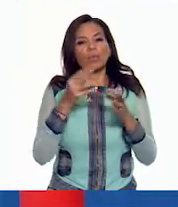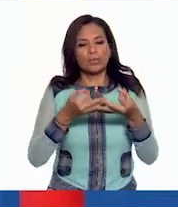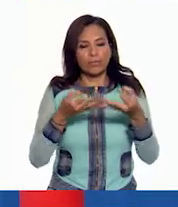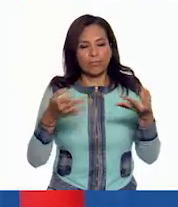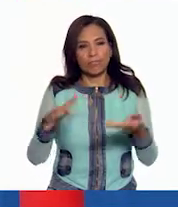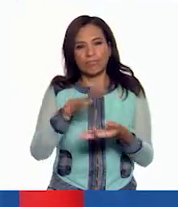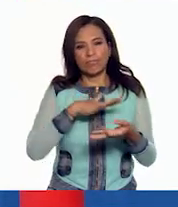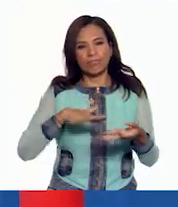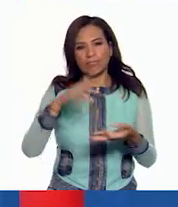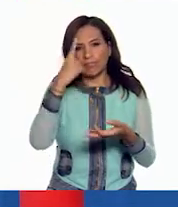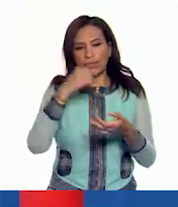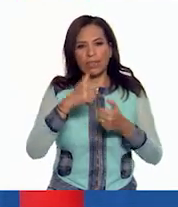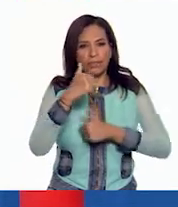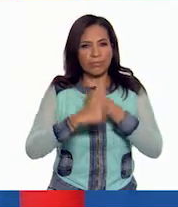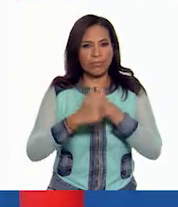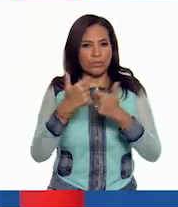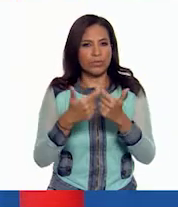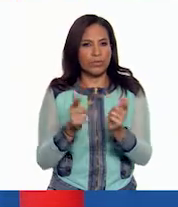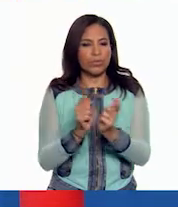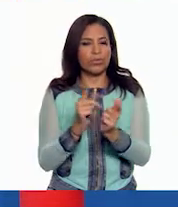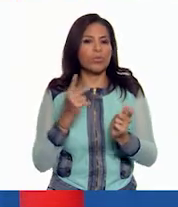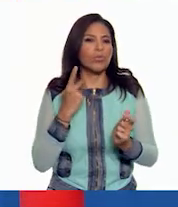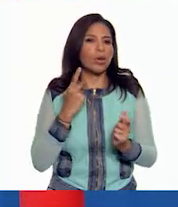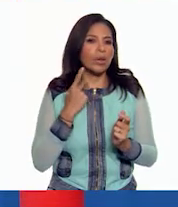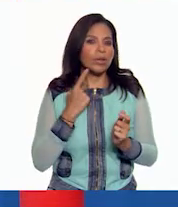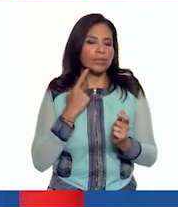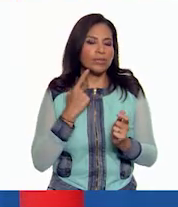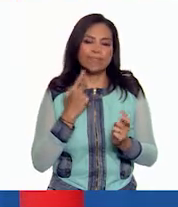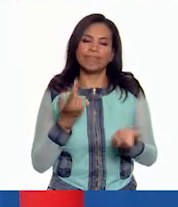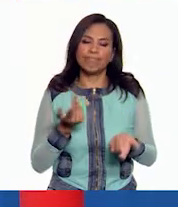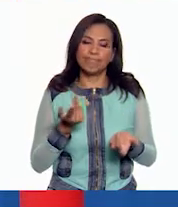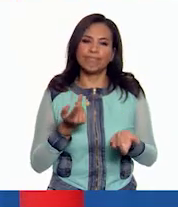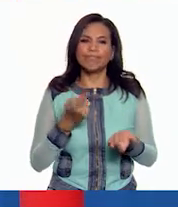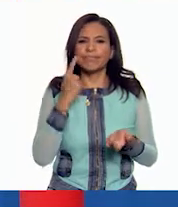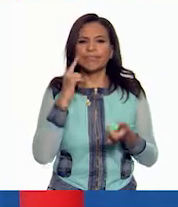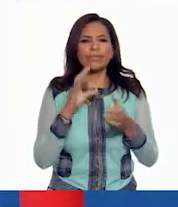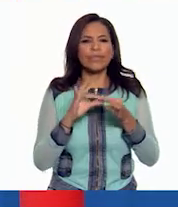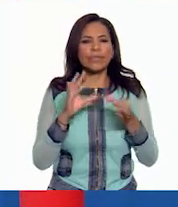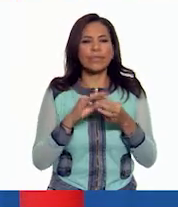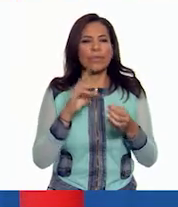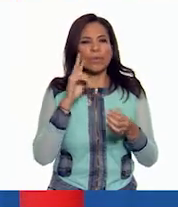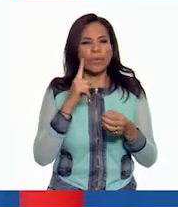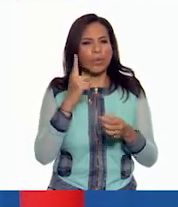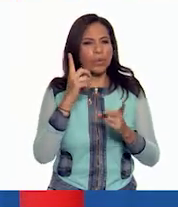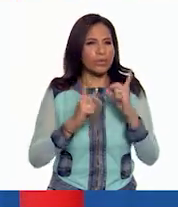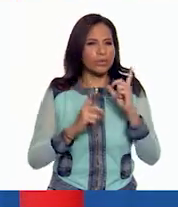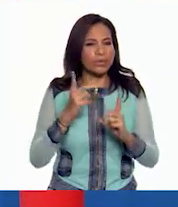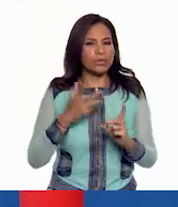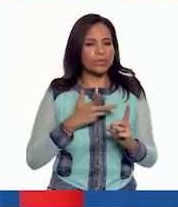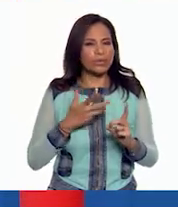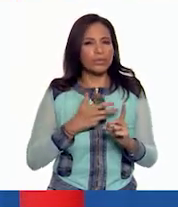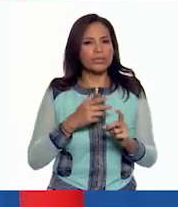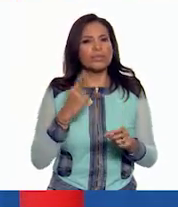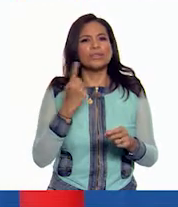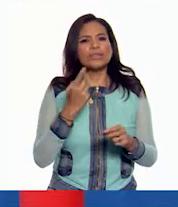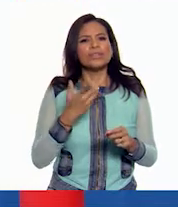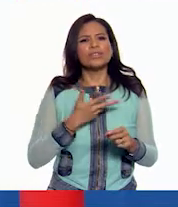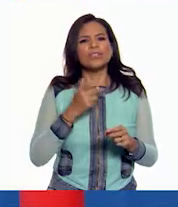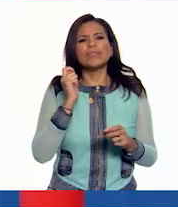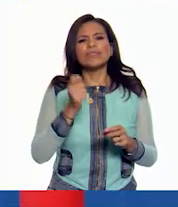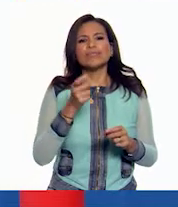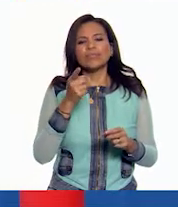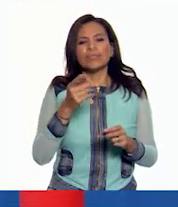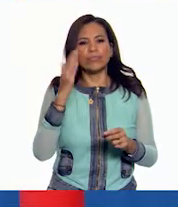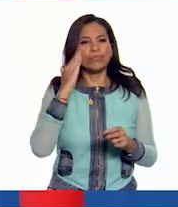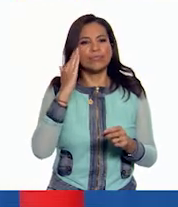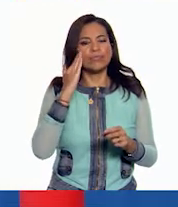parejo para la competencia de los grupos políticos. Pero, a ver, Ceci, me queda todavía una duda. ¿A qué se refiere el